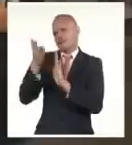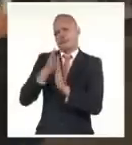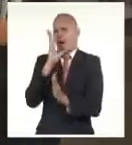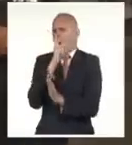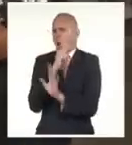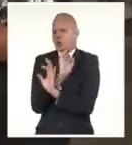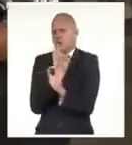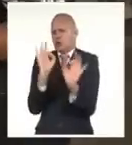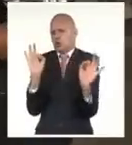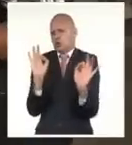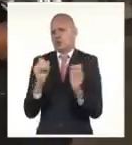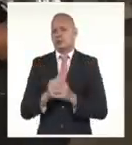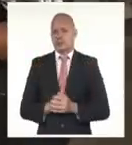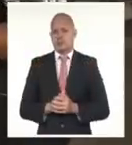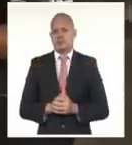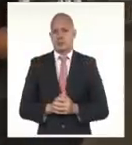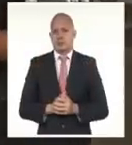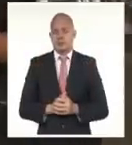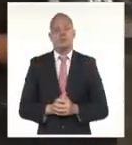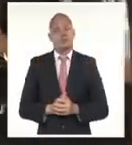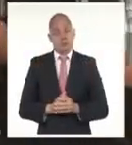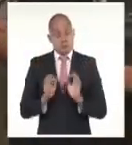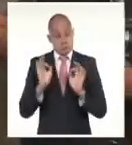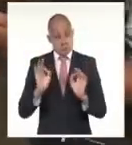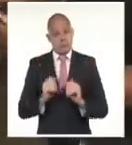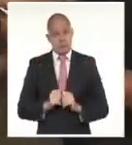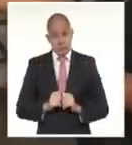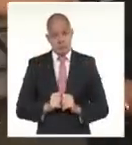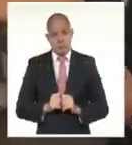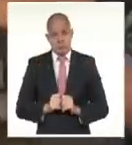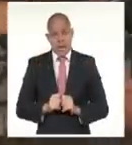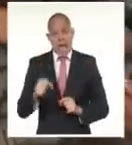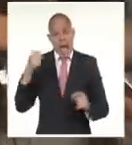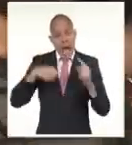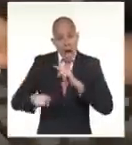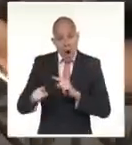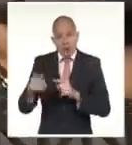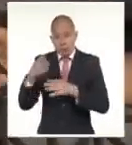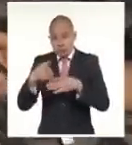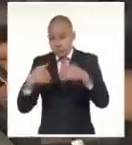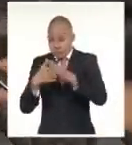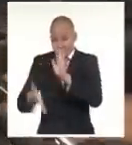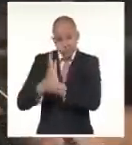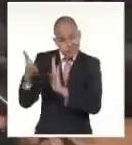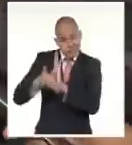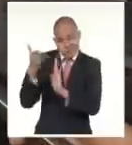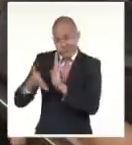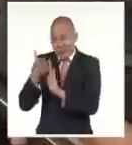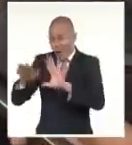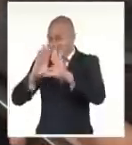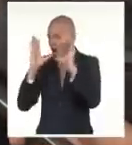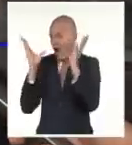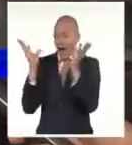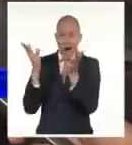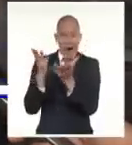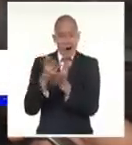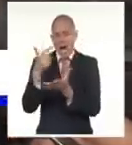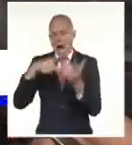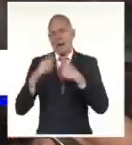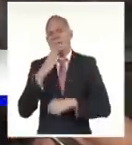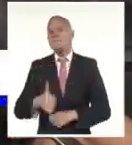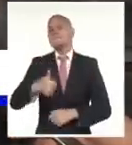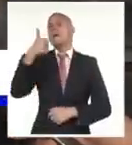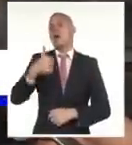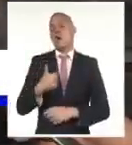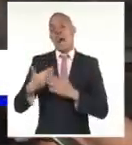las tenía el día del fatal accidente. Ese es el objetivo. El objetivo es que tengamos que recuperar todos esos edificios y que queden con mucha mejor calidad